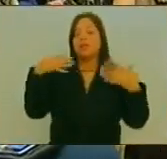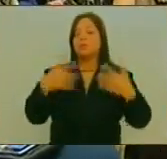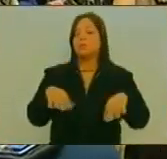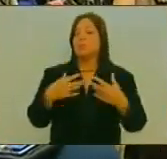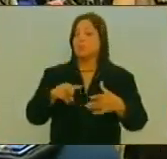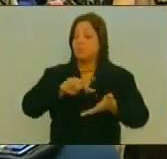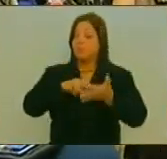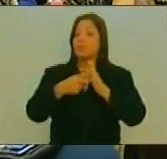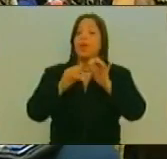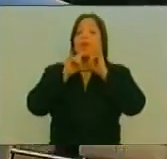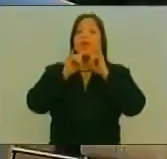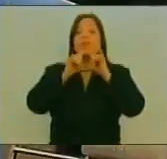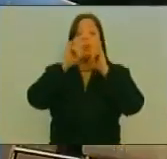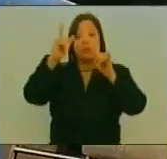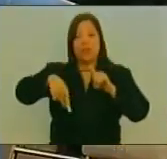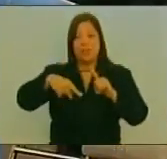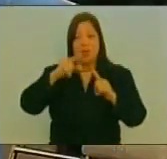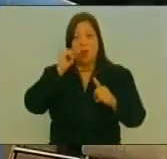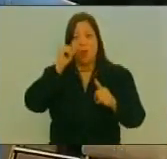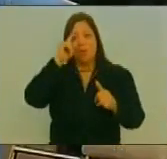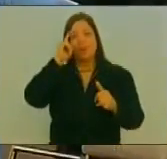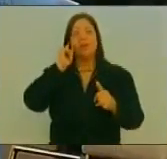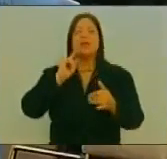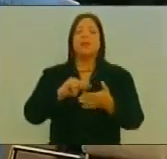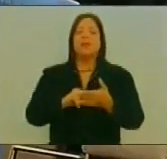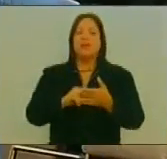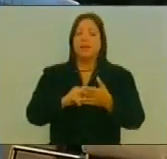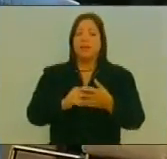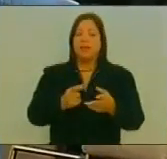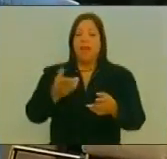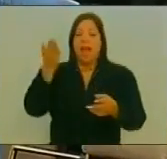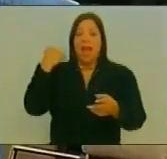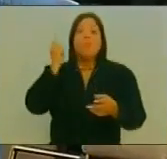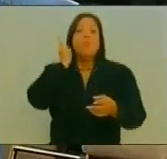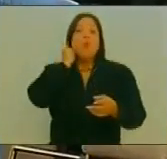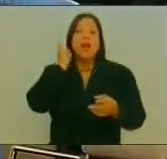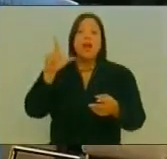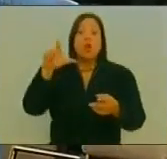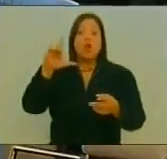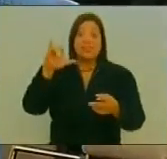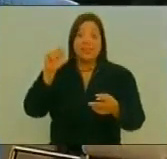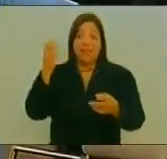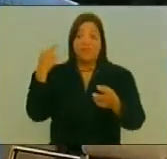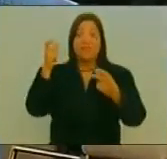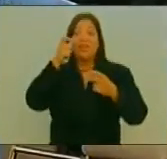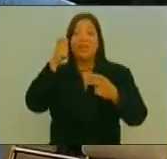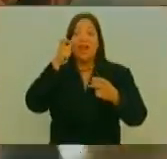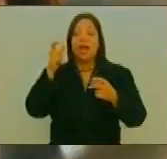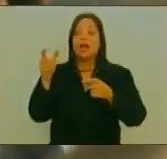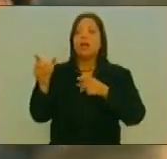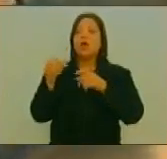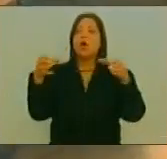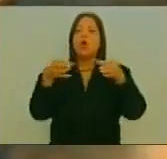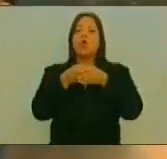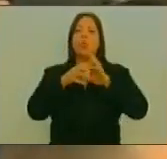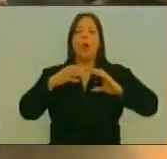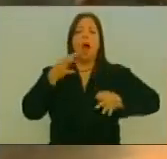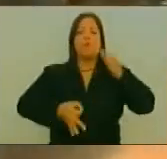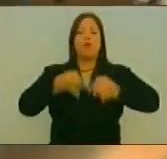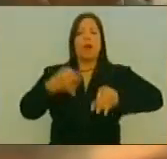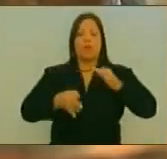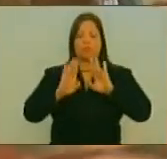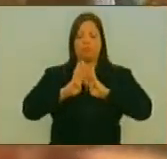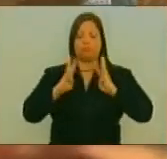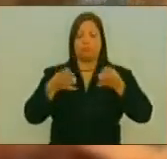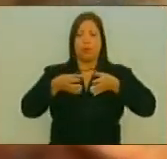Informó Tarek William Saab Que la exfiscal general de la República Contrató un bufete de abogados